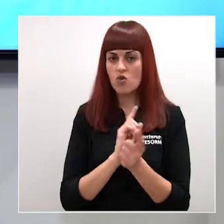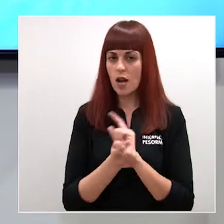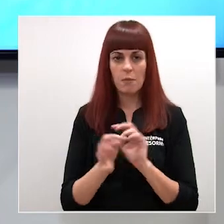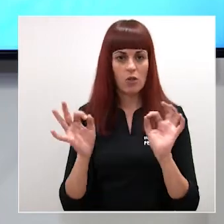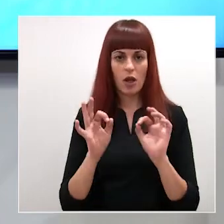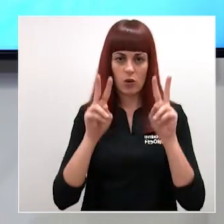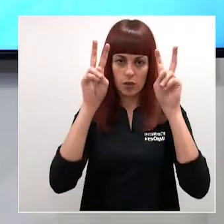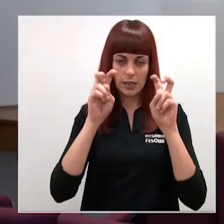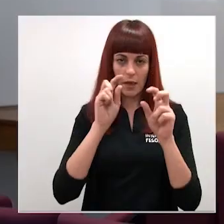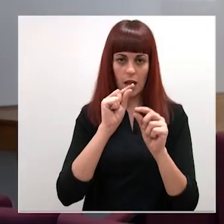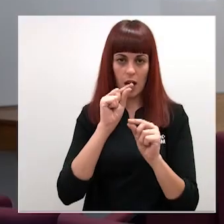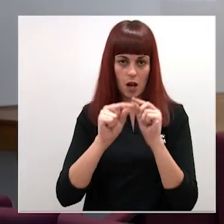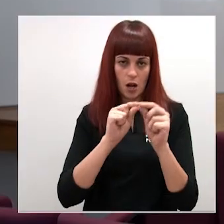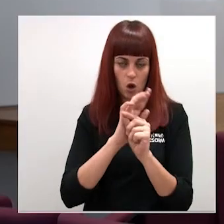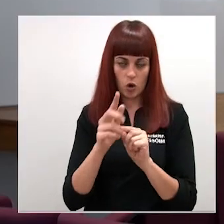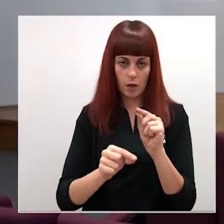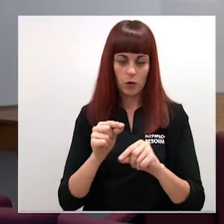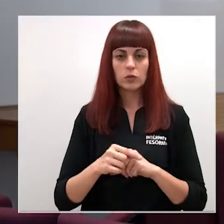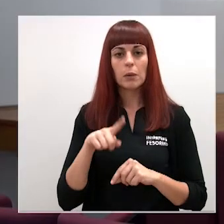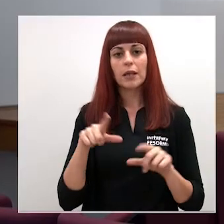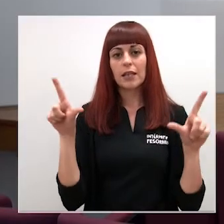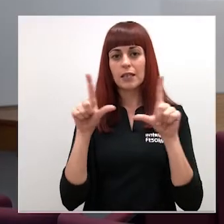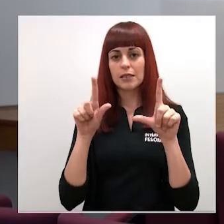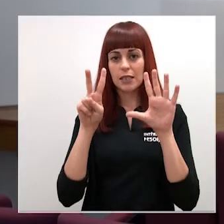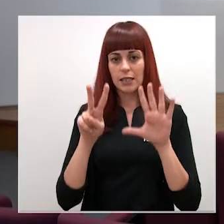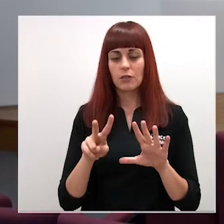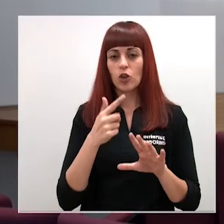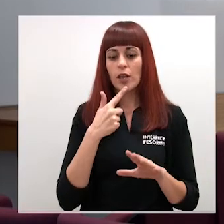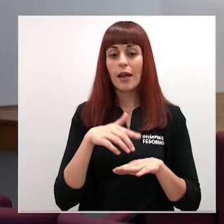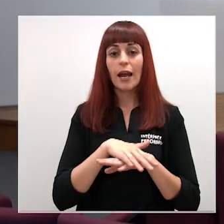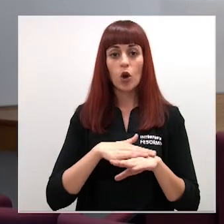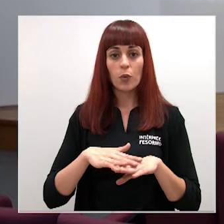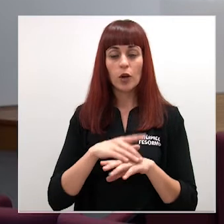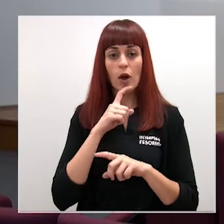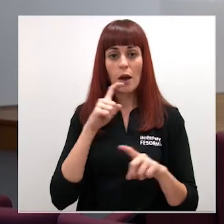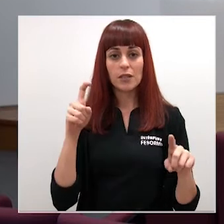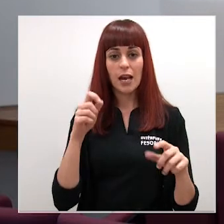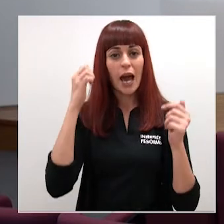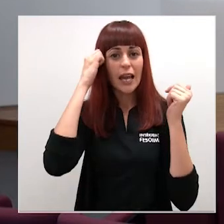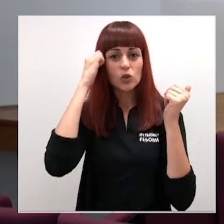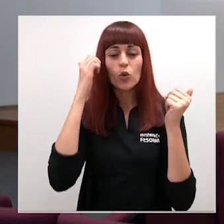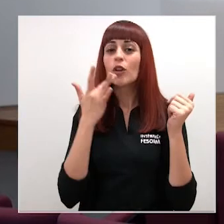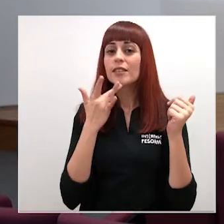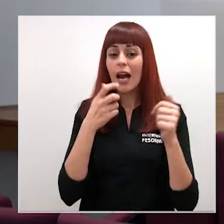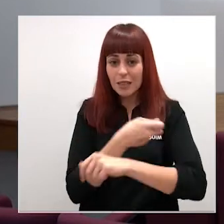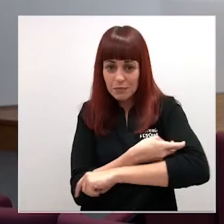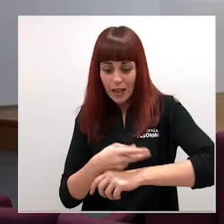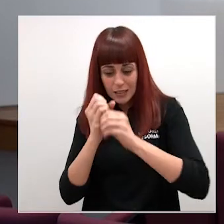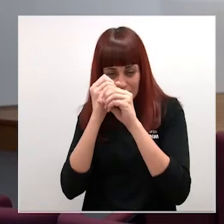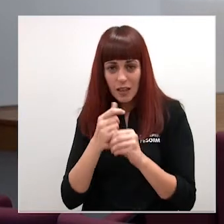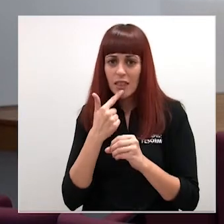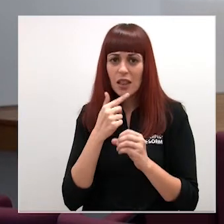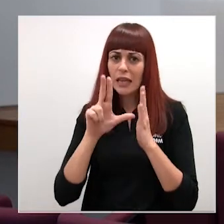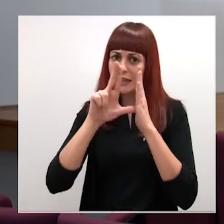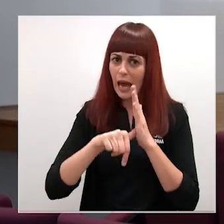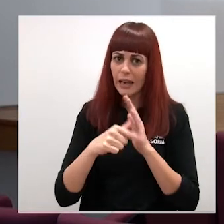con el tema del COVID También desde 7 Televisión el Gobierno ya ha anunciado que el estudio serológico que va a hacer el Gobierno se va a retrasar por lo menos